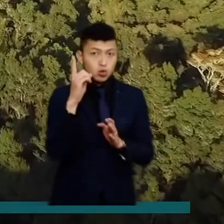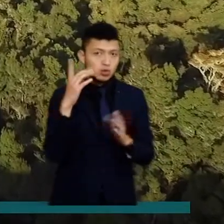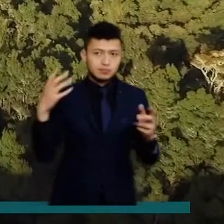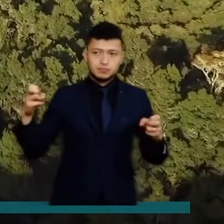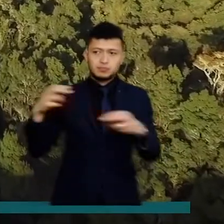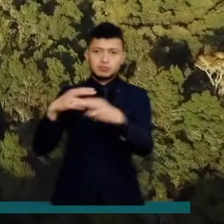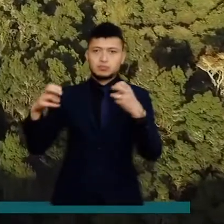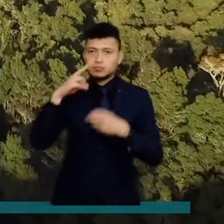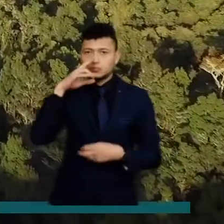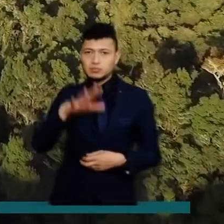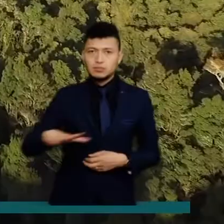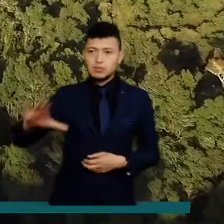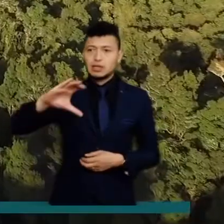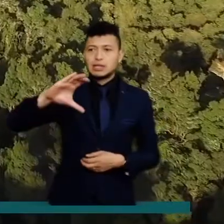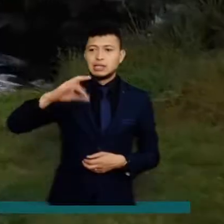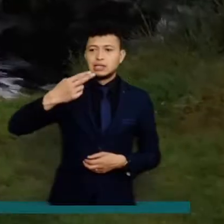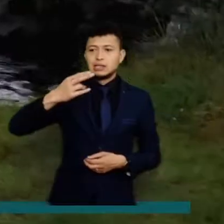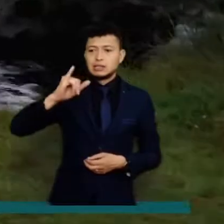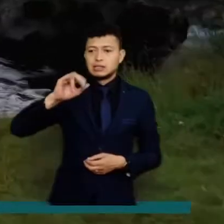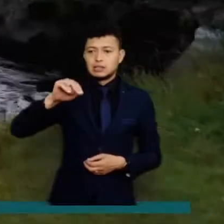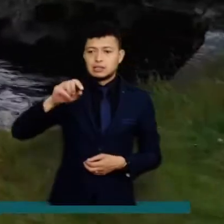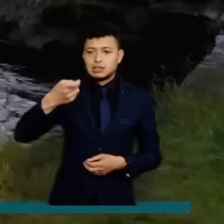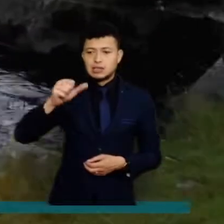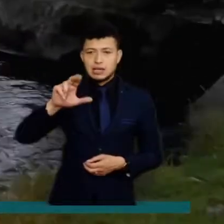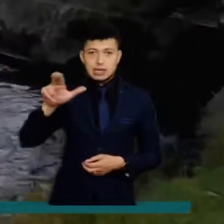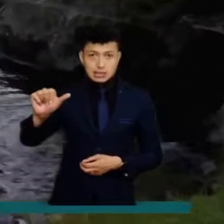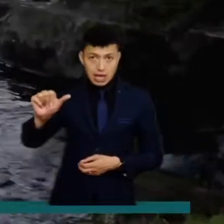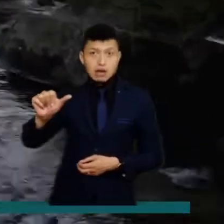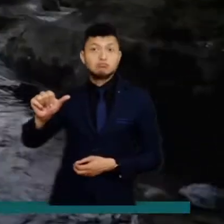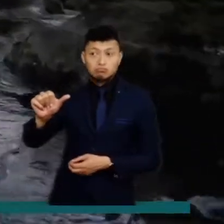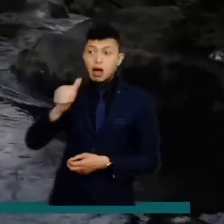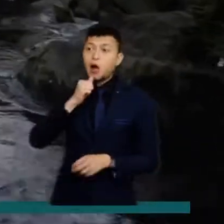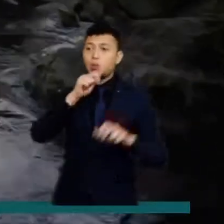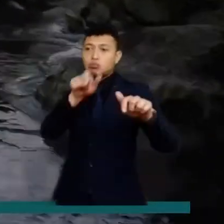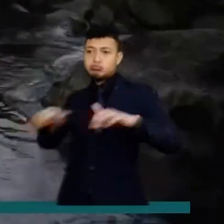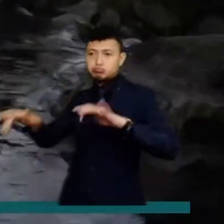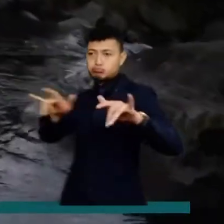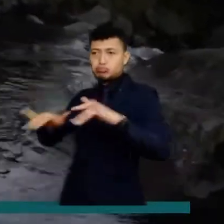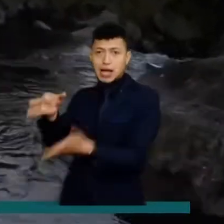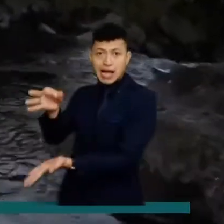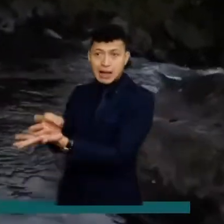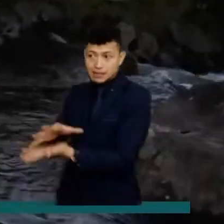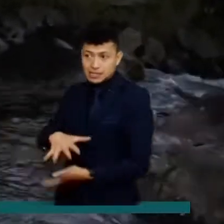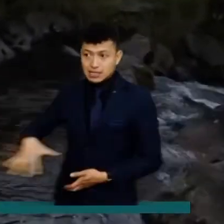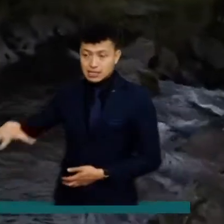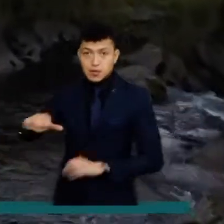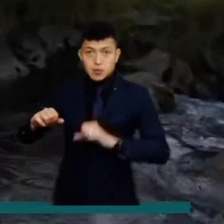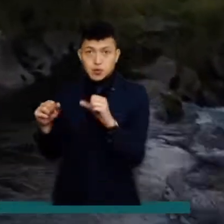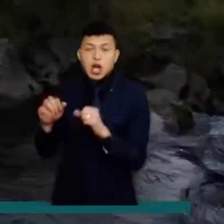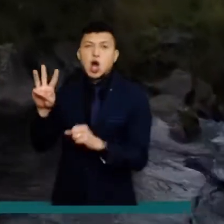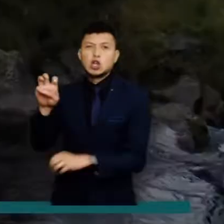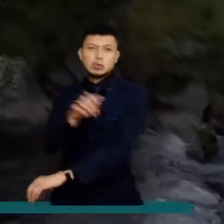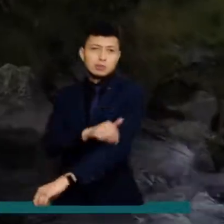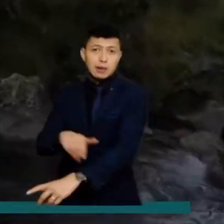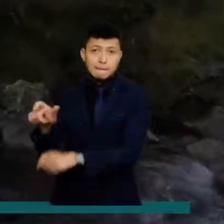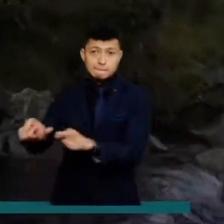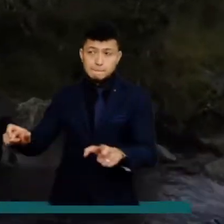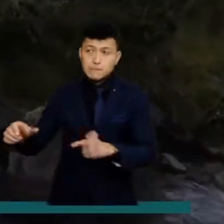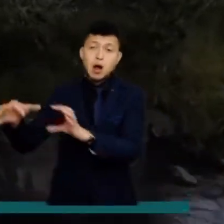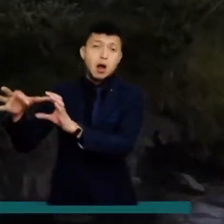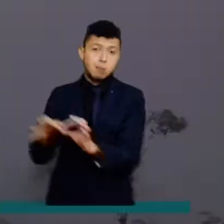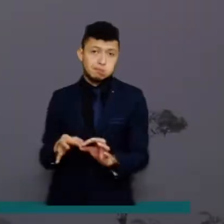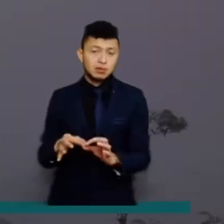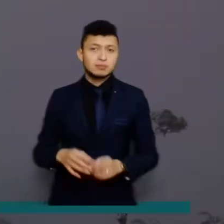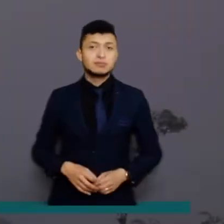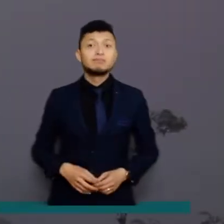importante tenemos el Parque Nacional Natural Chingaza que abastece de agua la capital del país a más de 8 millones de personas. De las 59 áreas